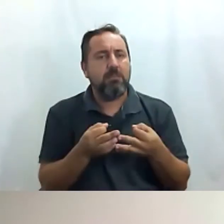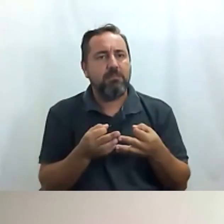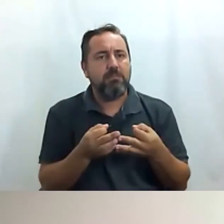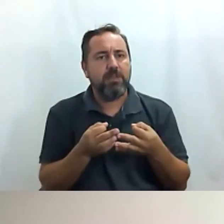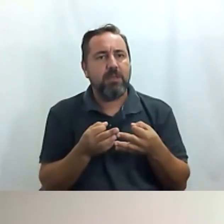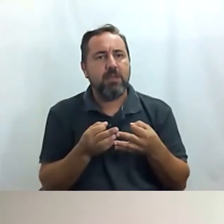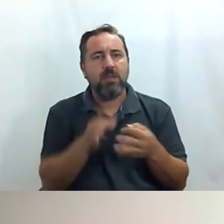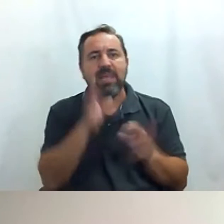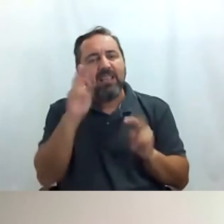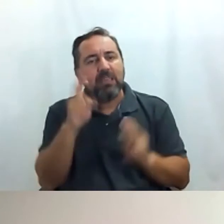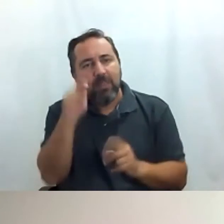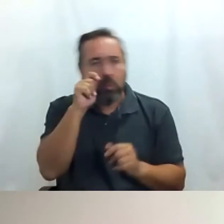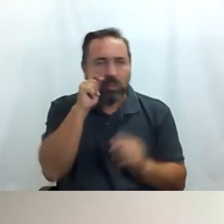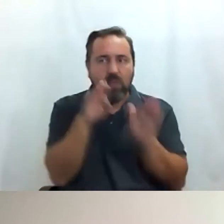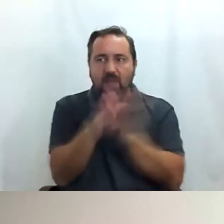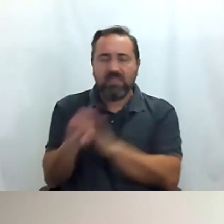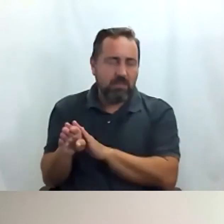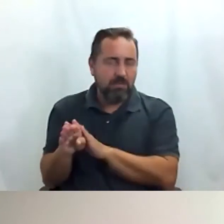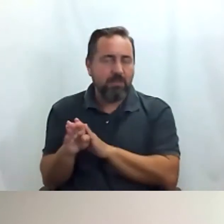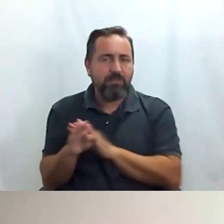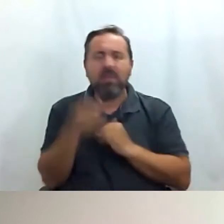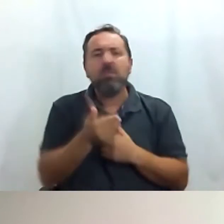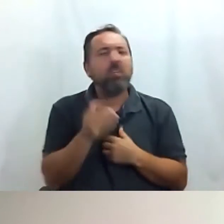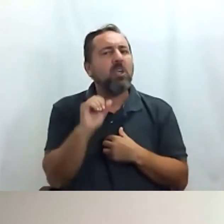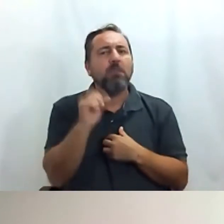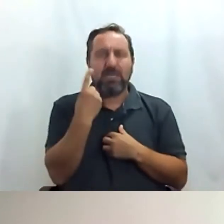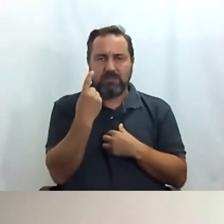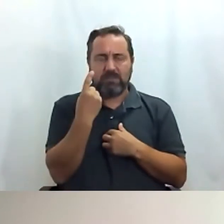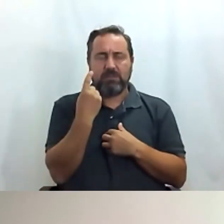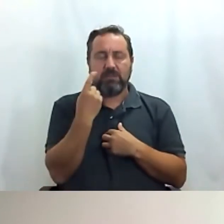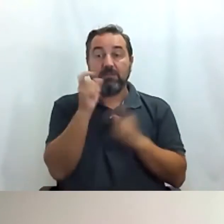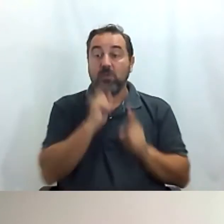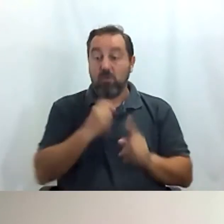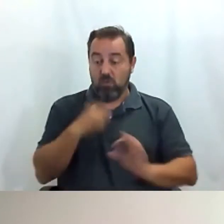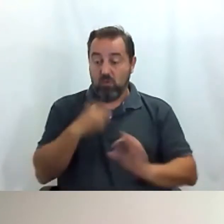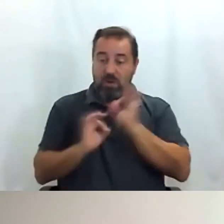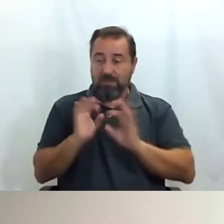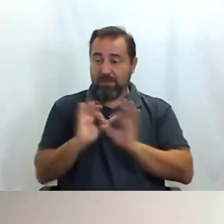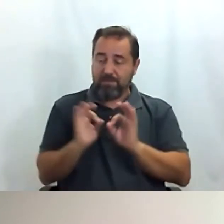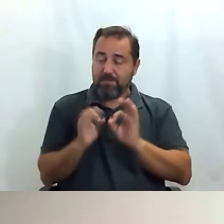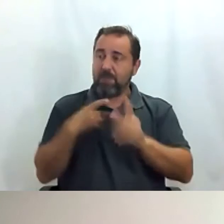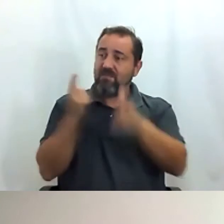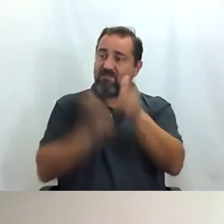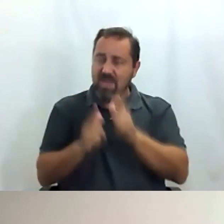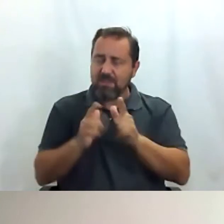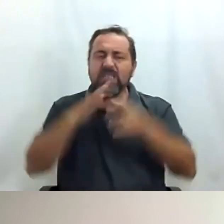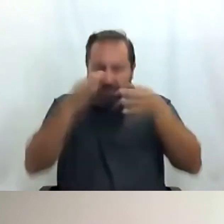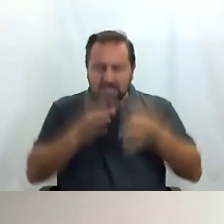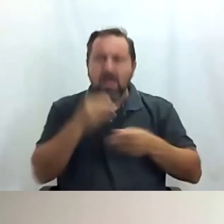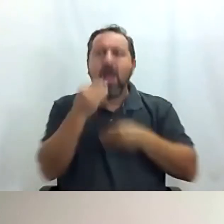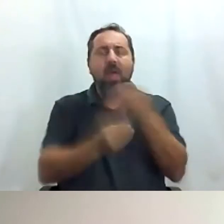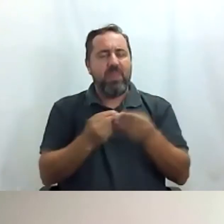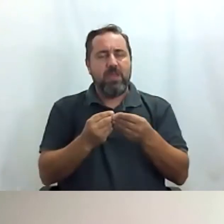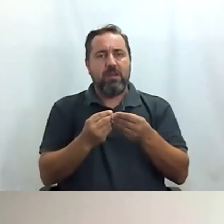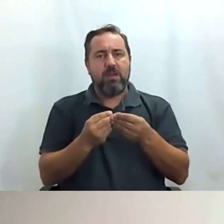el turismo accesible. Lo más importante para una persona es que antes de organizar un viaje tenga la garantía de que lo va a poder hacer,